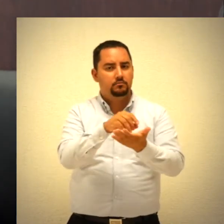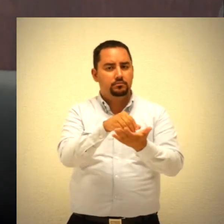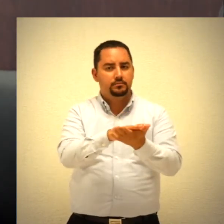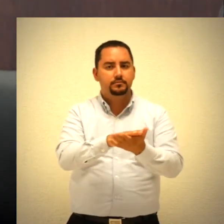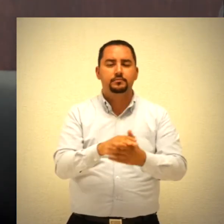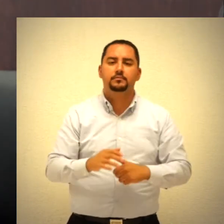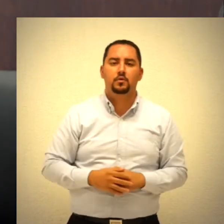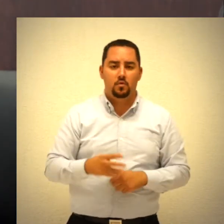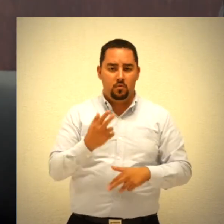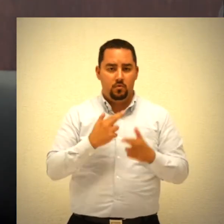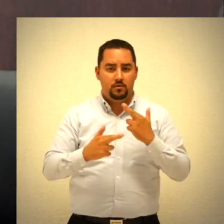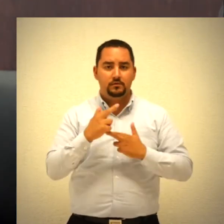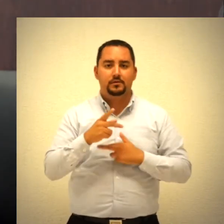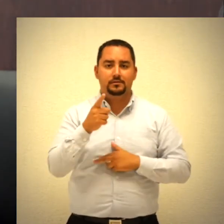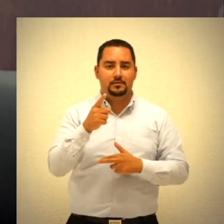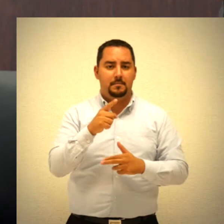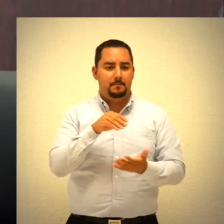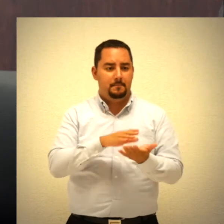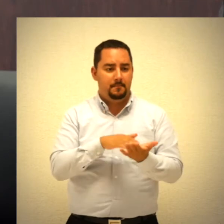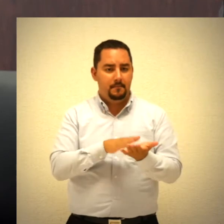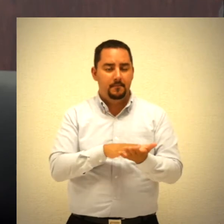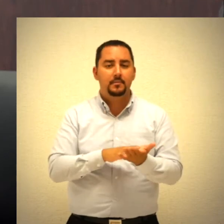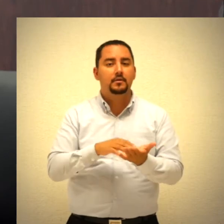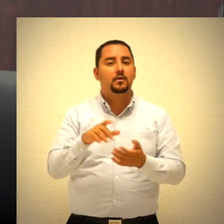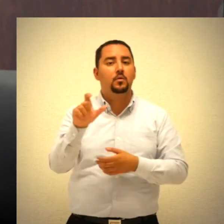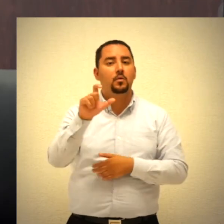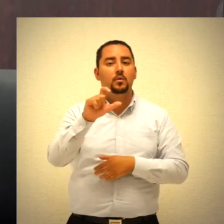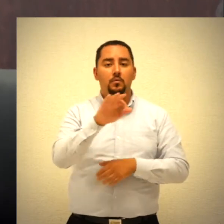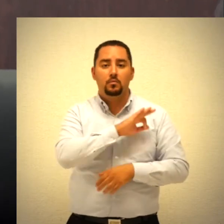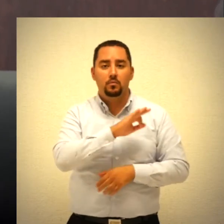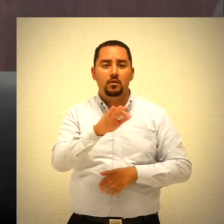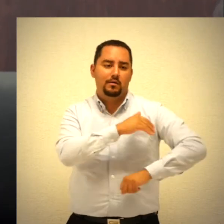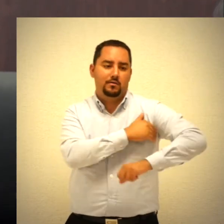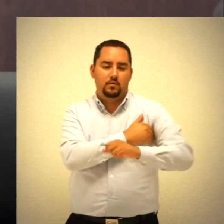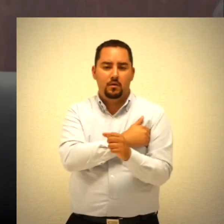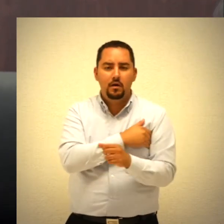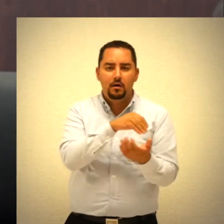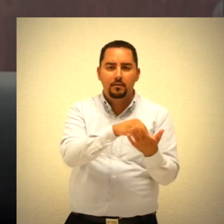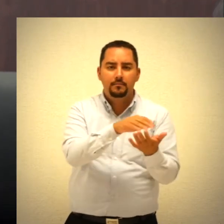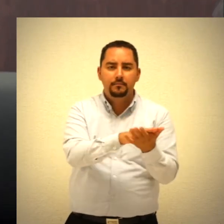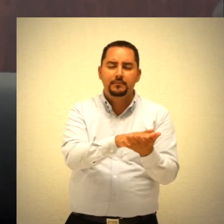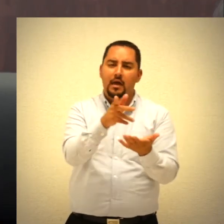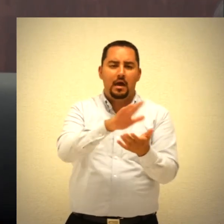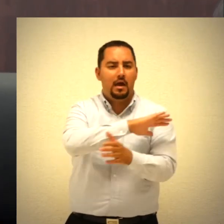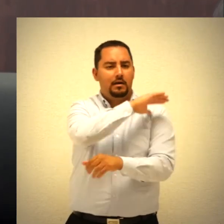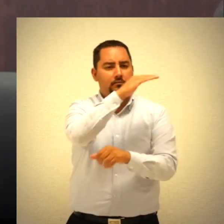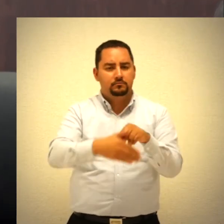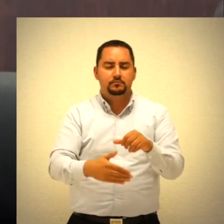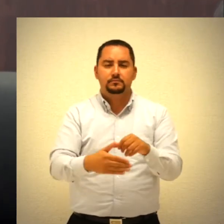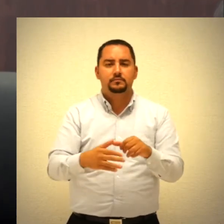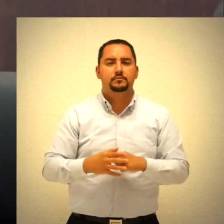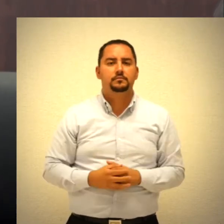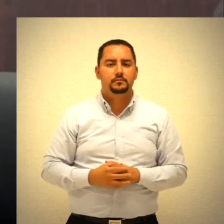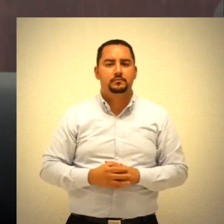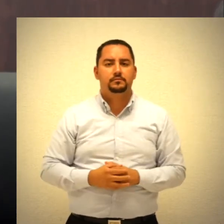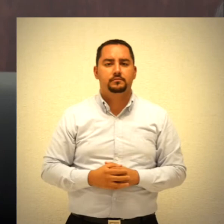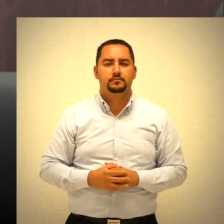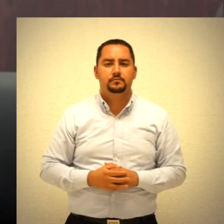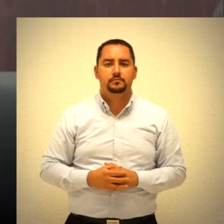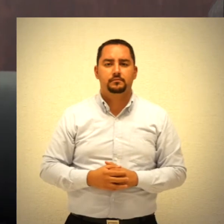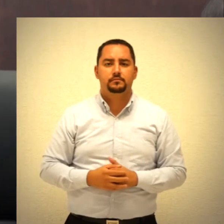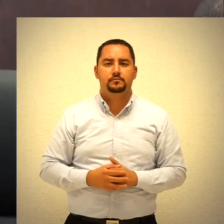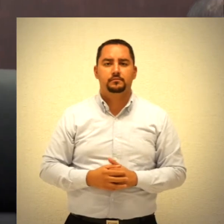devuélvanse las constancias que correspondan y en su oportunidad, archives el presente expediente como asunto total y definitivamente concluido.